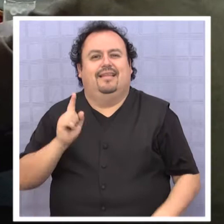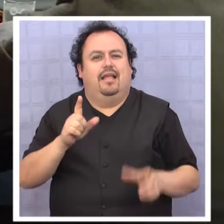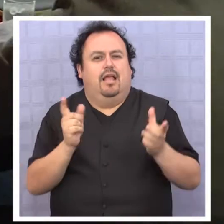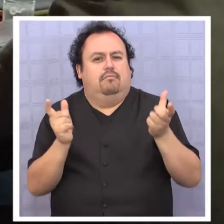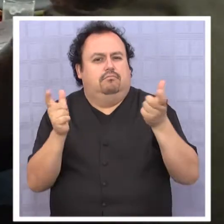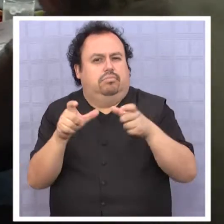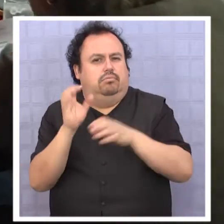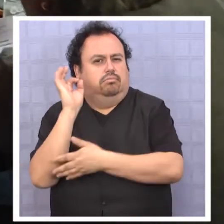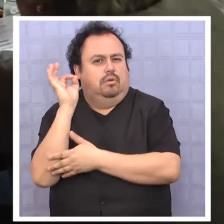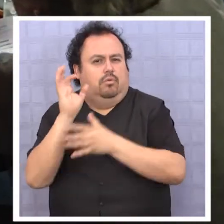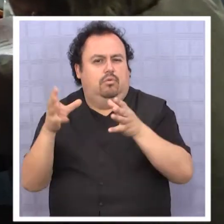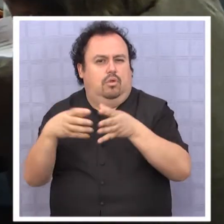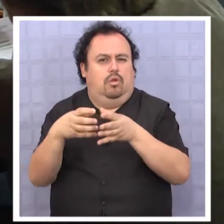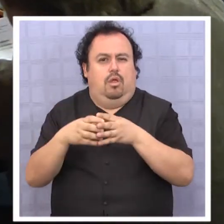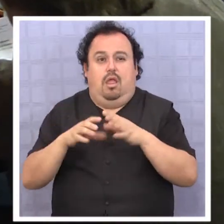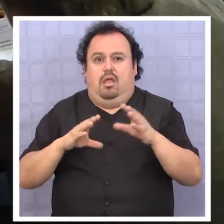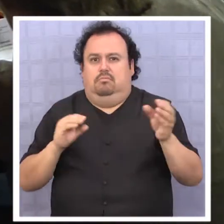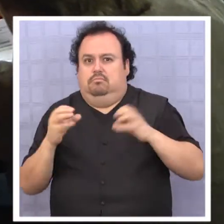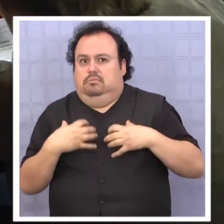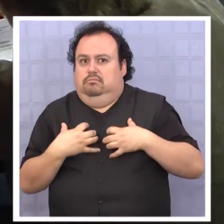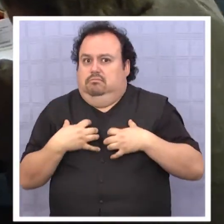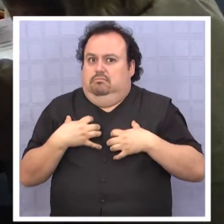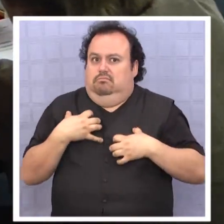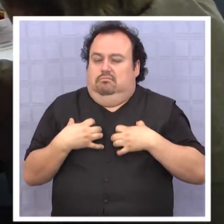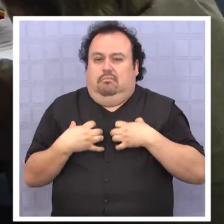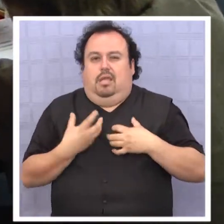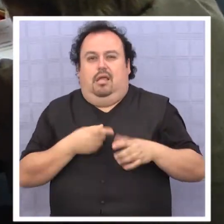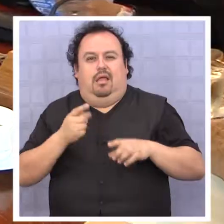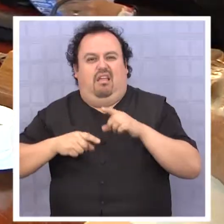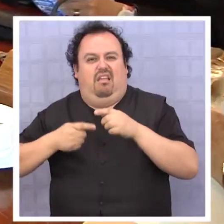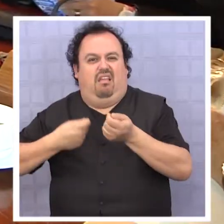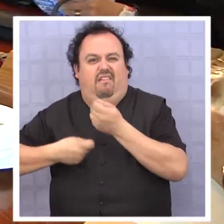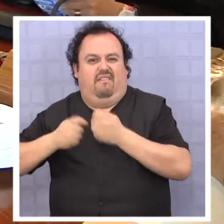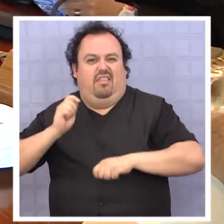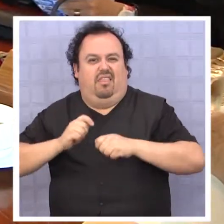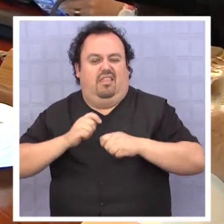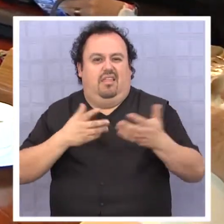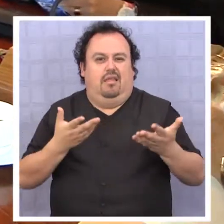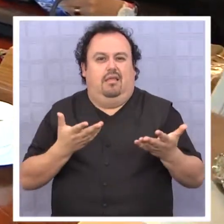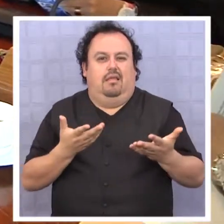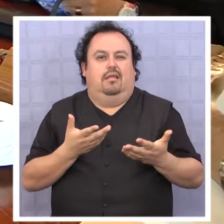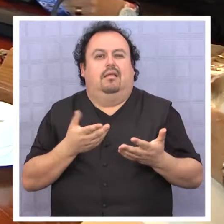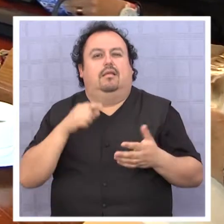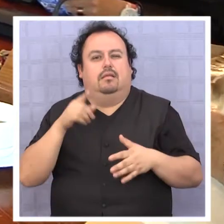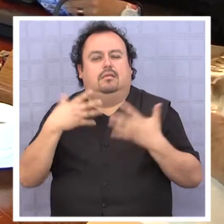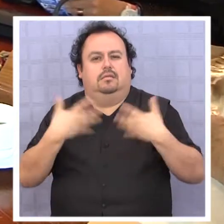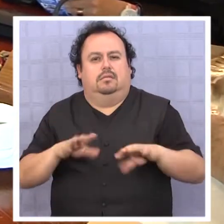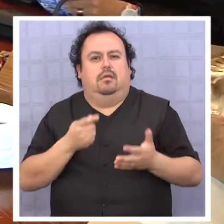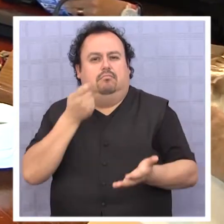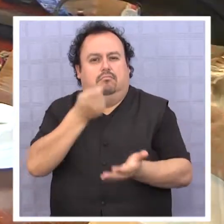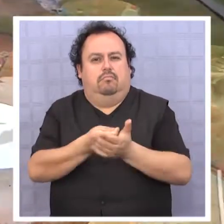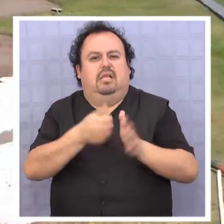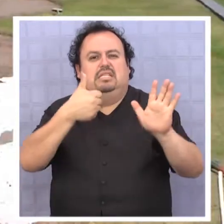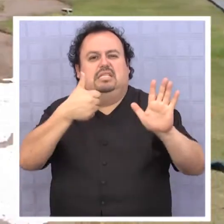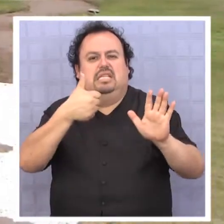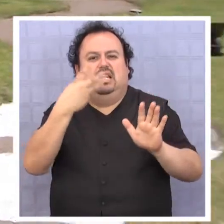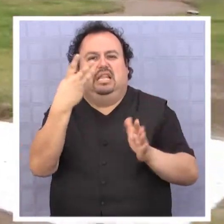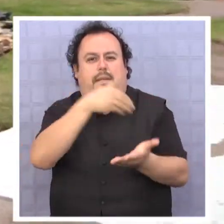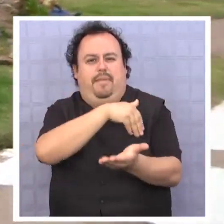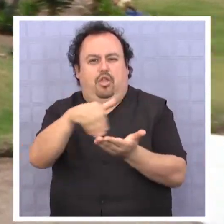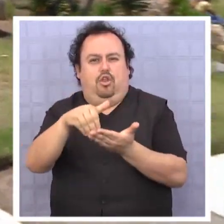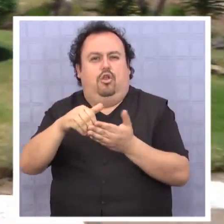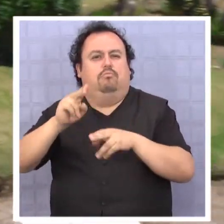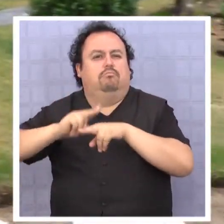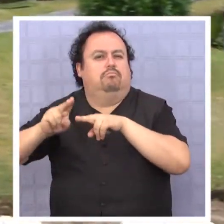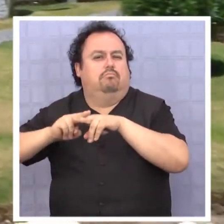consejo, que a veces se acaloró con el tema venta de terrenos, se acordó el aporte de 63 millones de pesos para